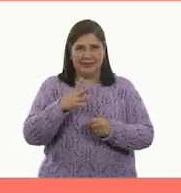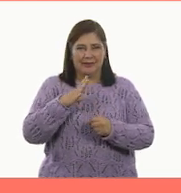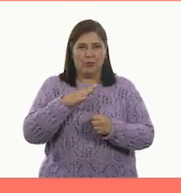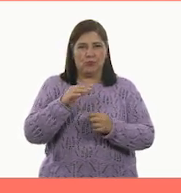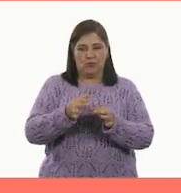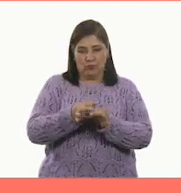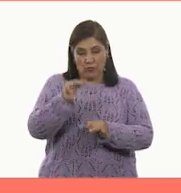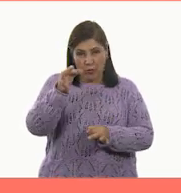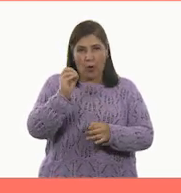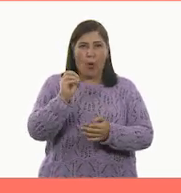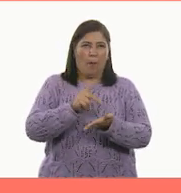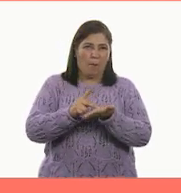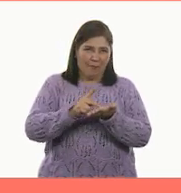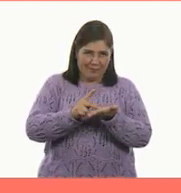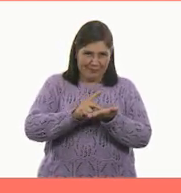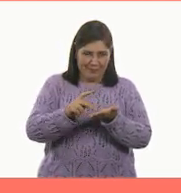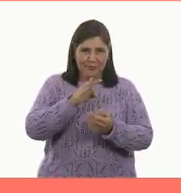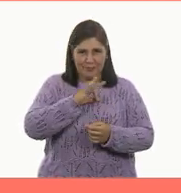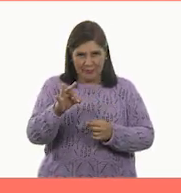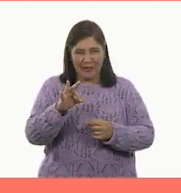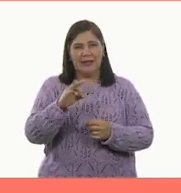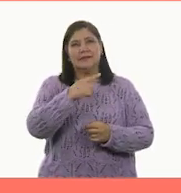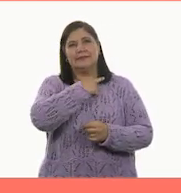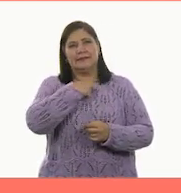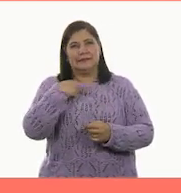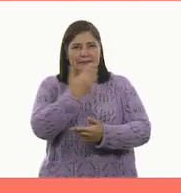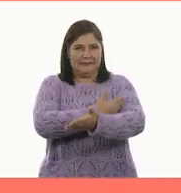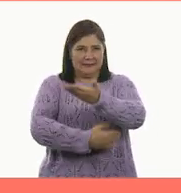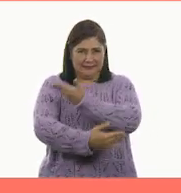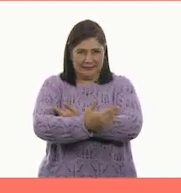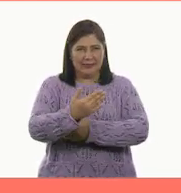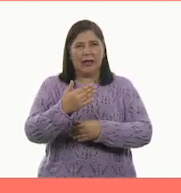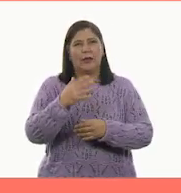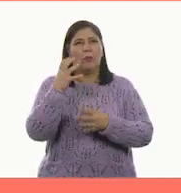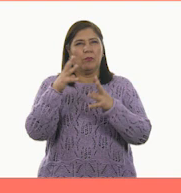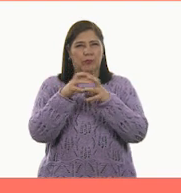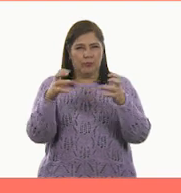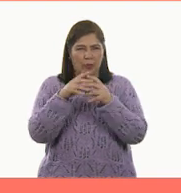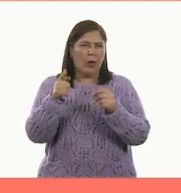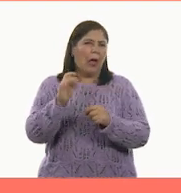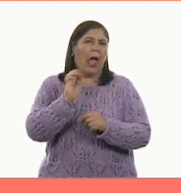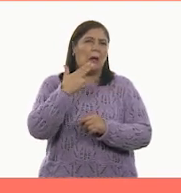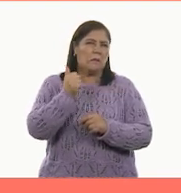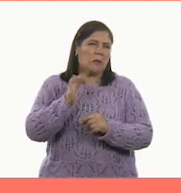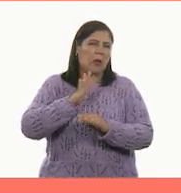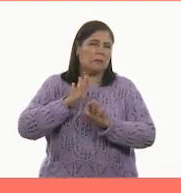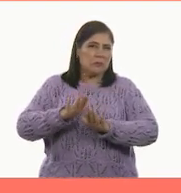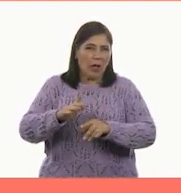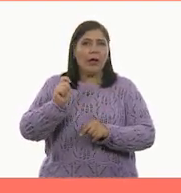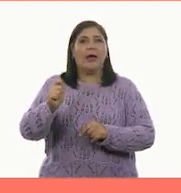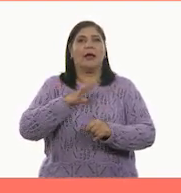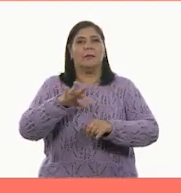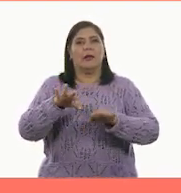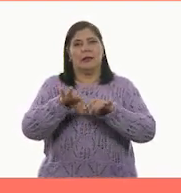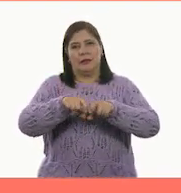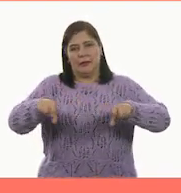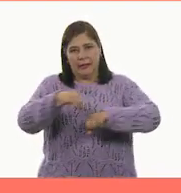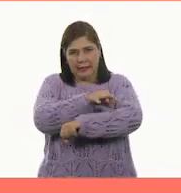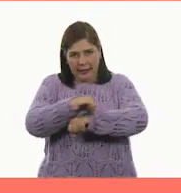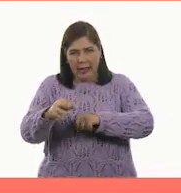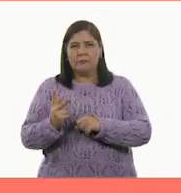plumón o una pluma Una playera de algodón que ya no uses Una regla Y tijeras